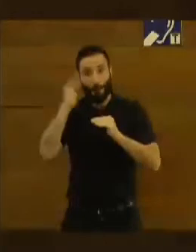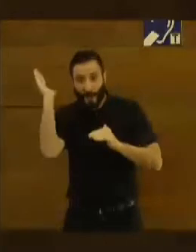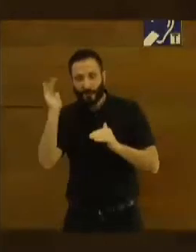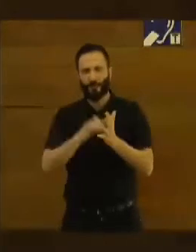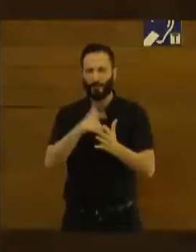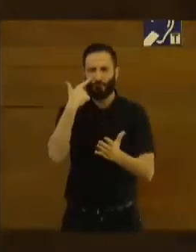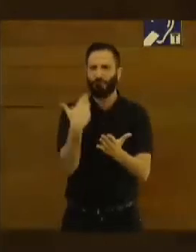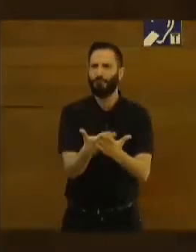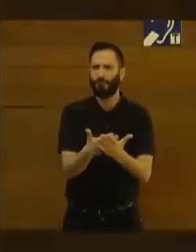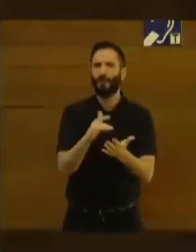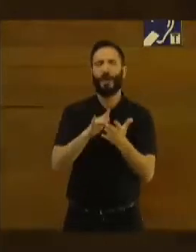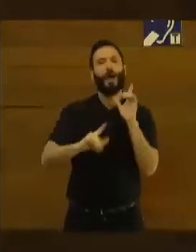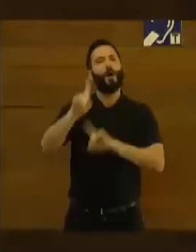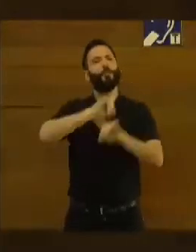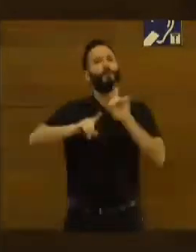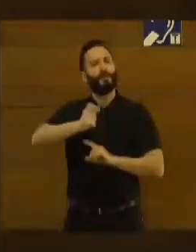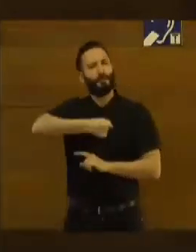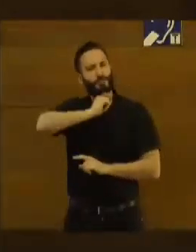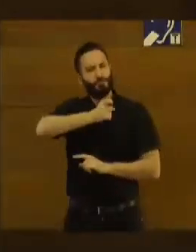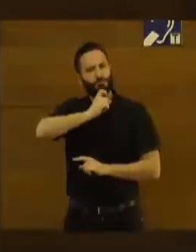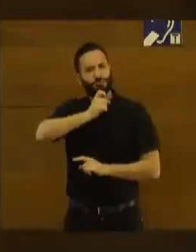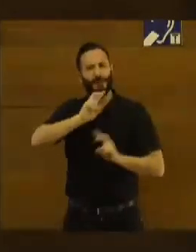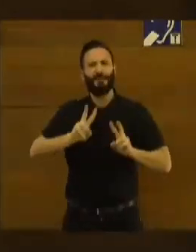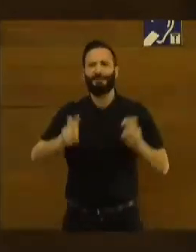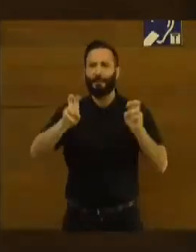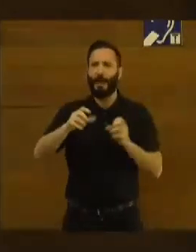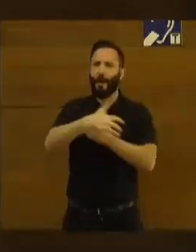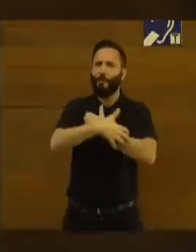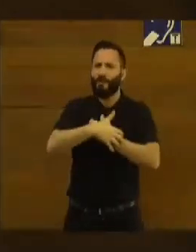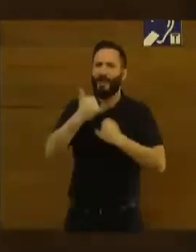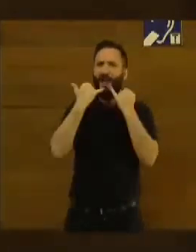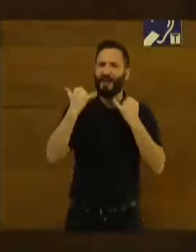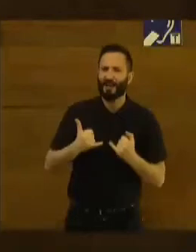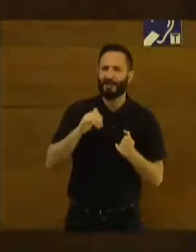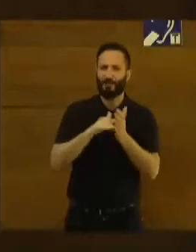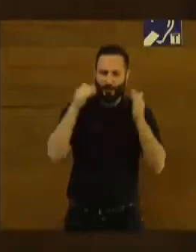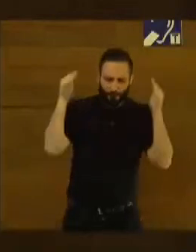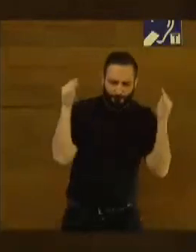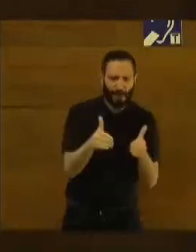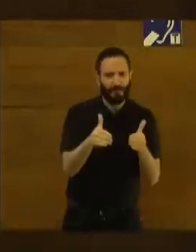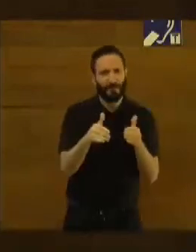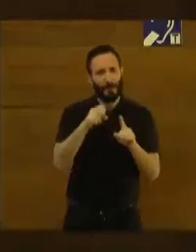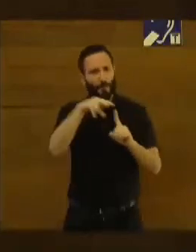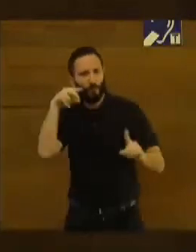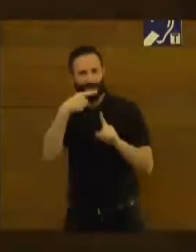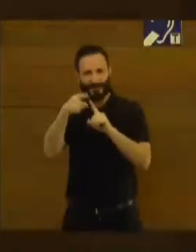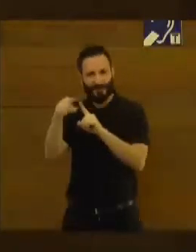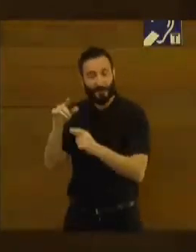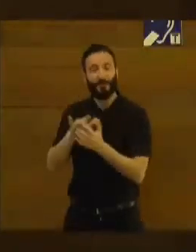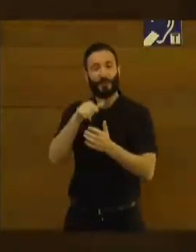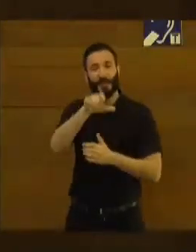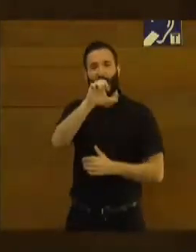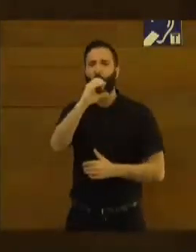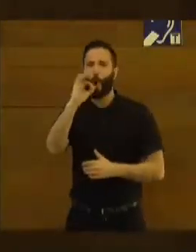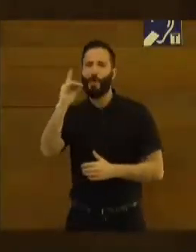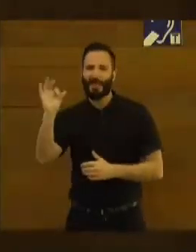problema tan complejo como el de la pobreza energética ha de abordarse desde diferentes ángulos y esto es lo que ha hecho ECODES a través de este programa. Las